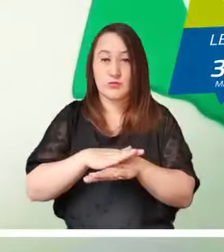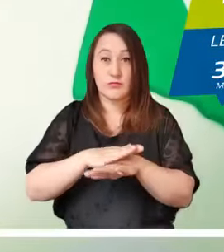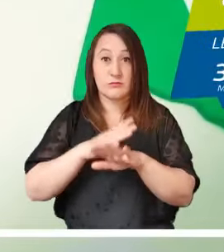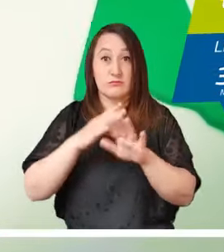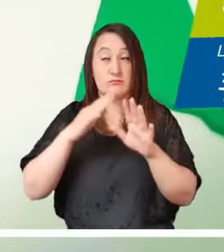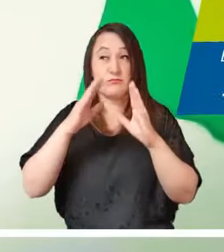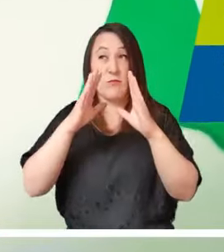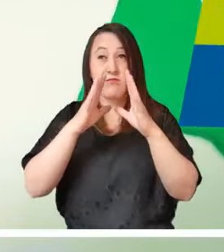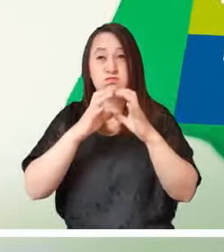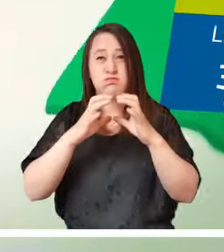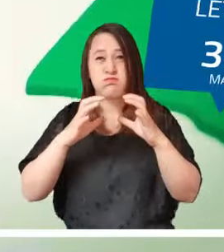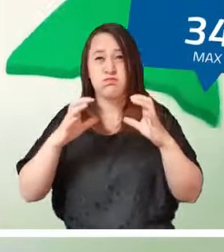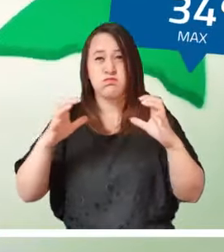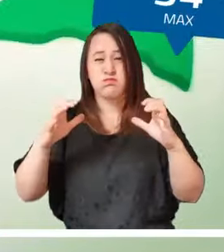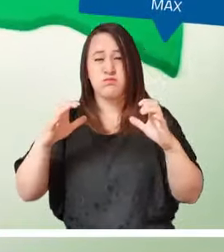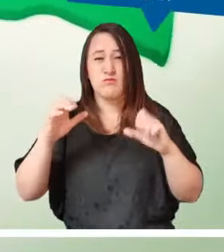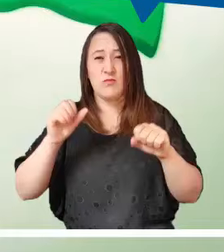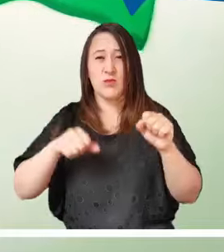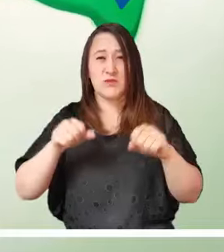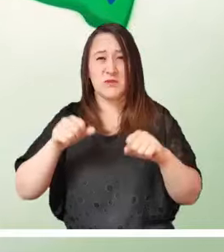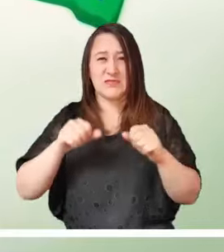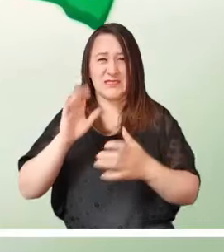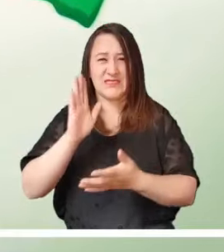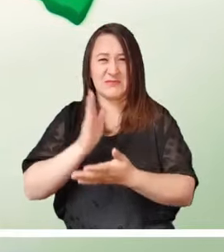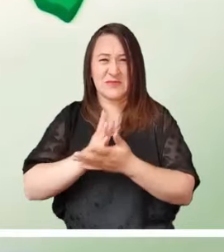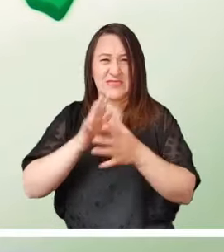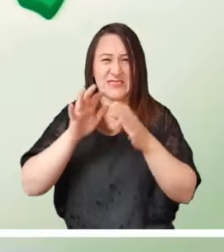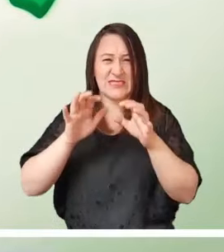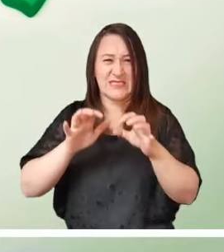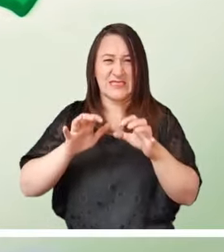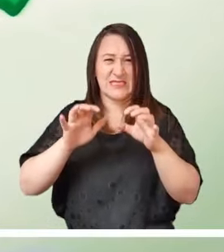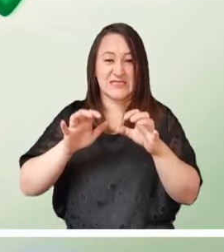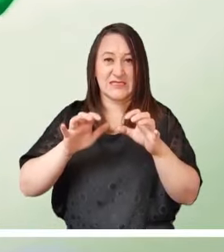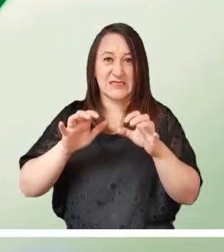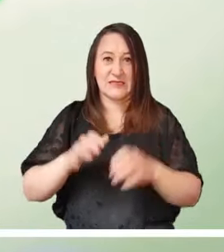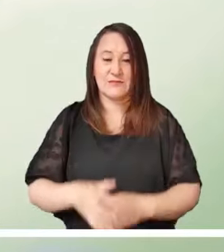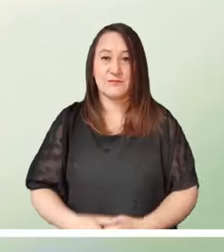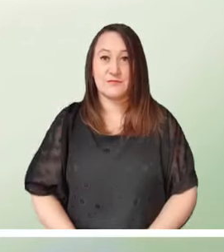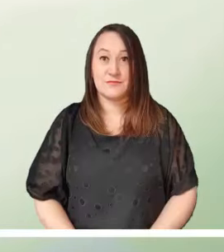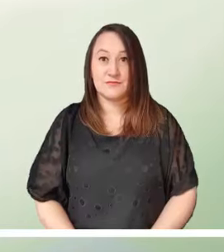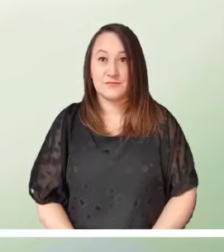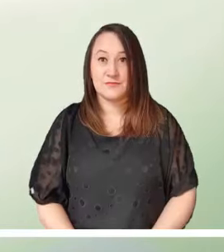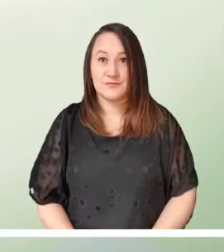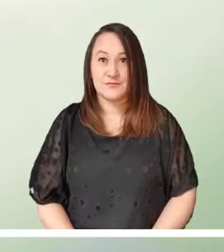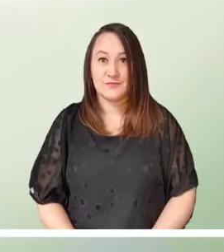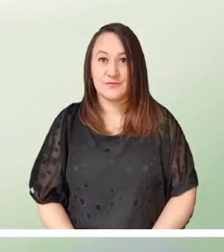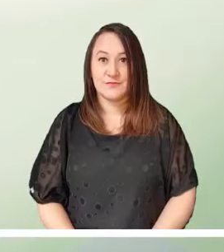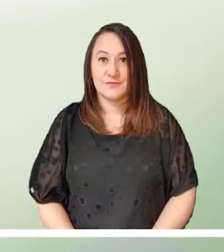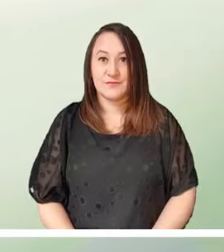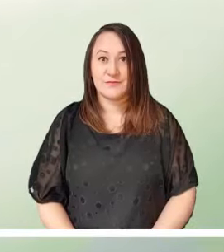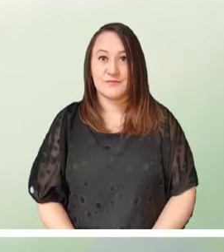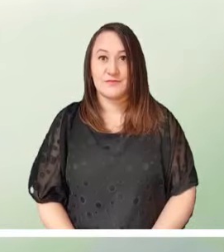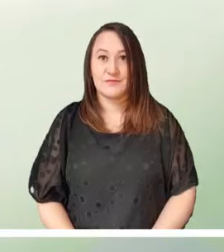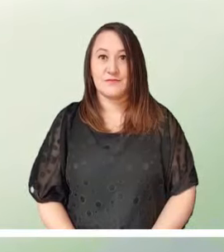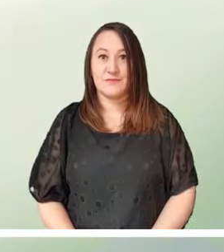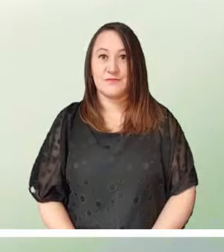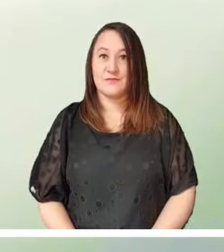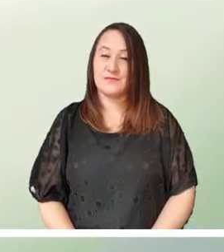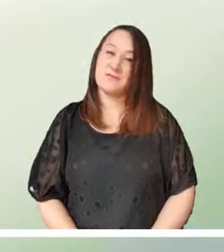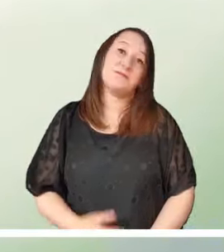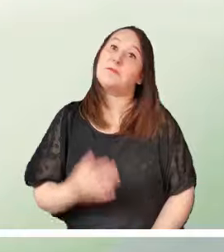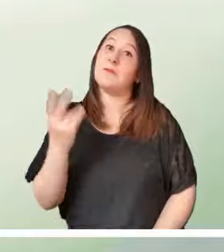La Amazonía recibe una tarde con cielo marcadamente cubierto y posibles precipitaciones moderadas.